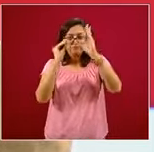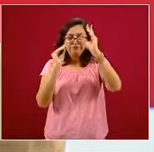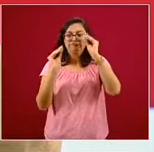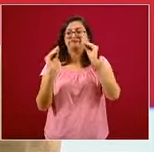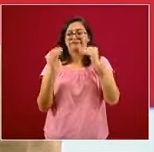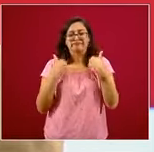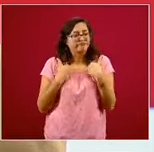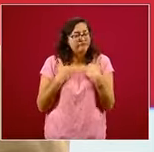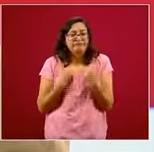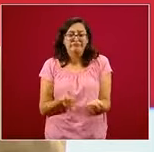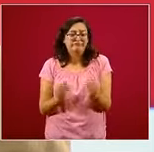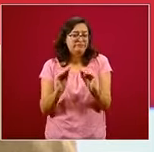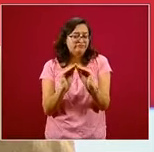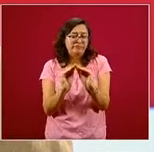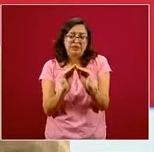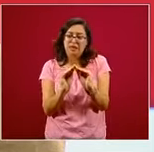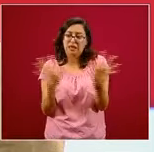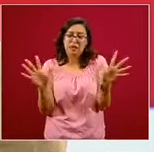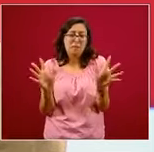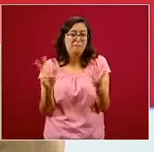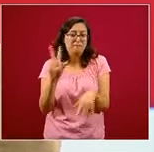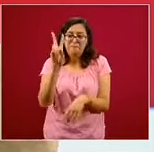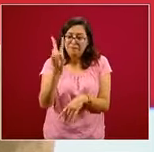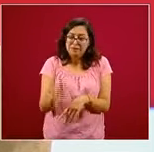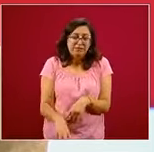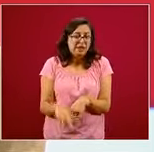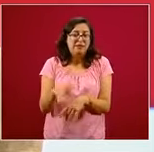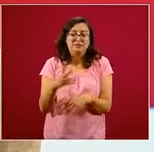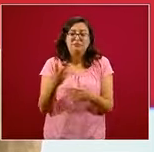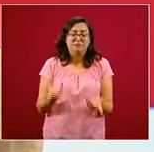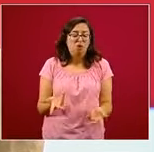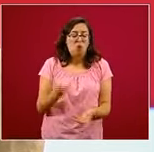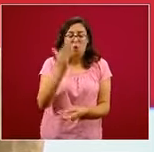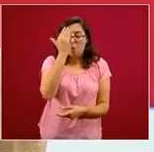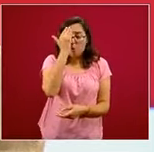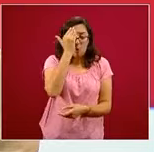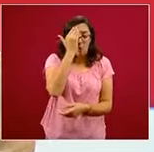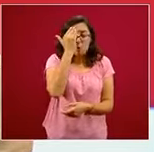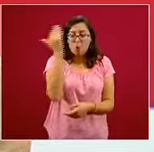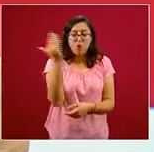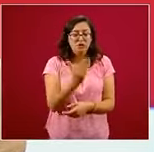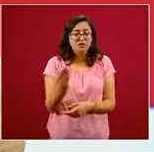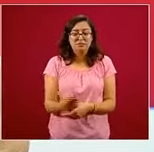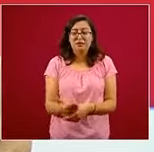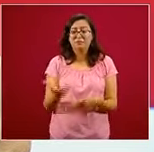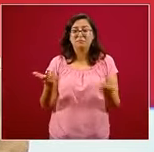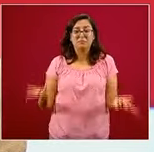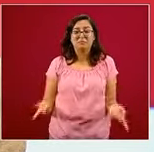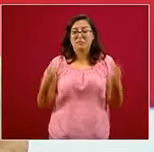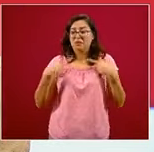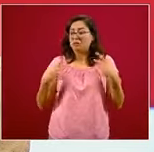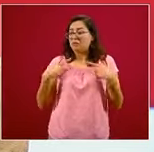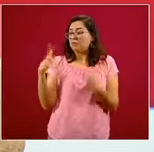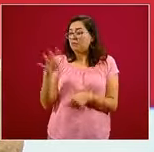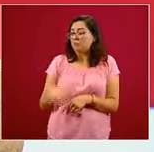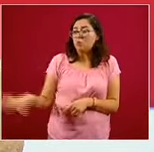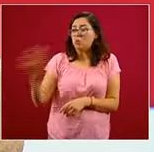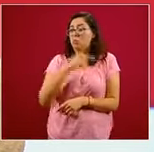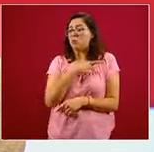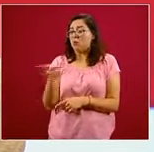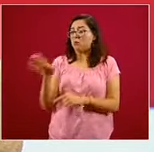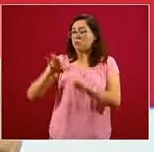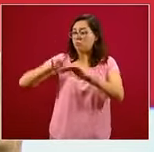conocemos de sobra porque los ejemplos sobran sobre esta dramática realidad donde la injusticia social, la carencia,